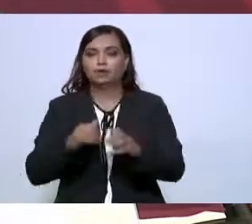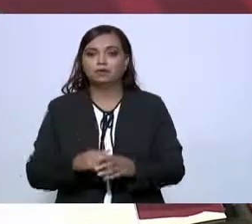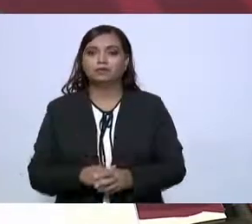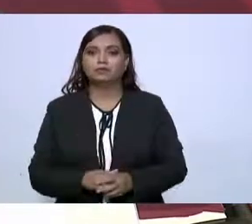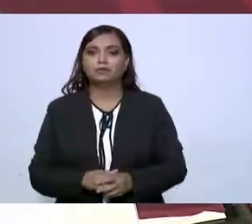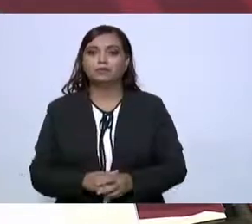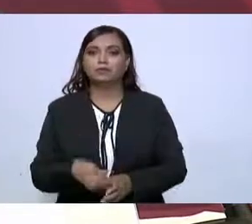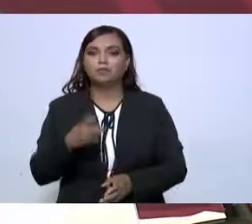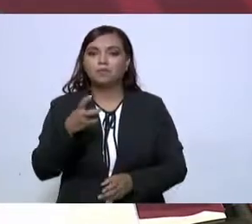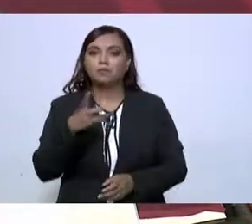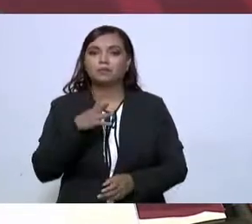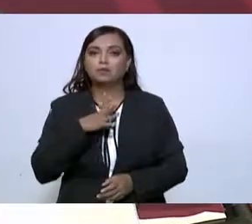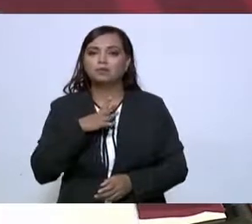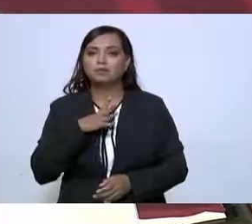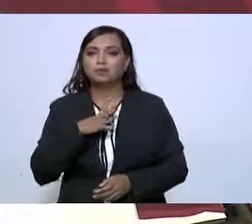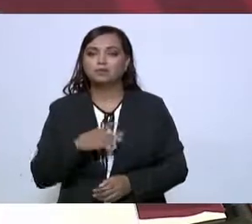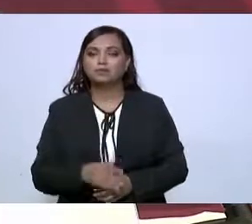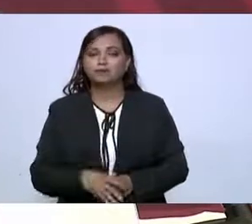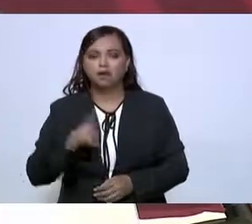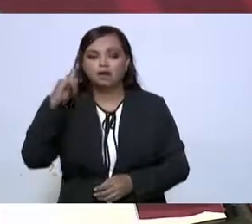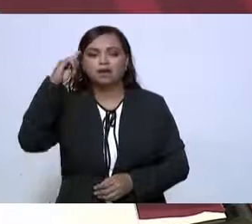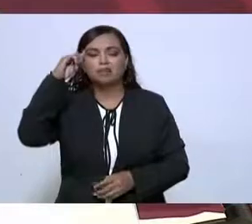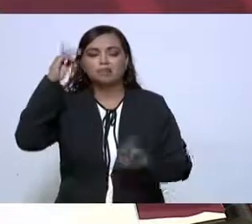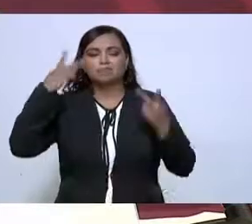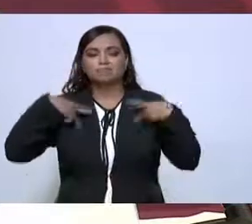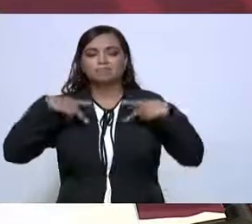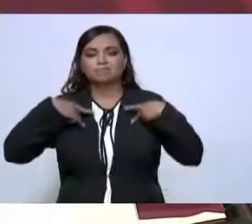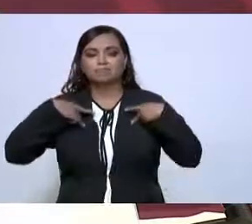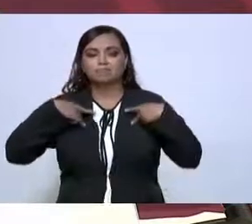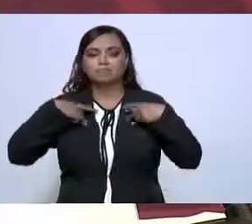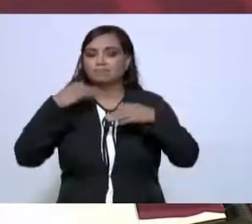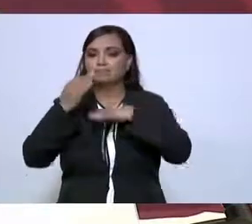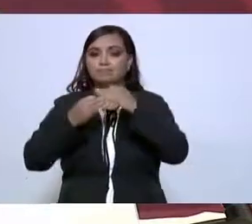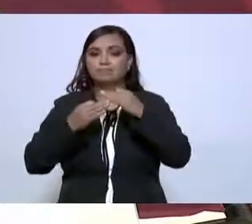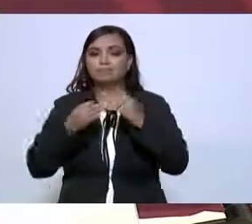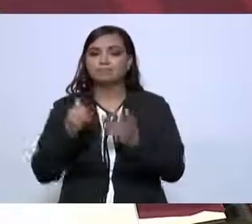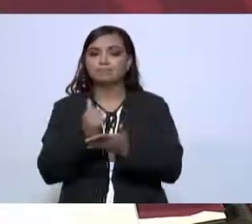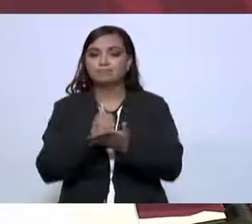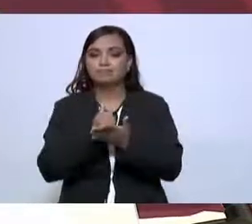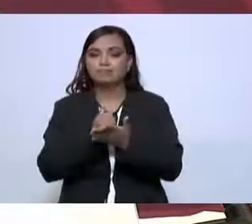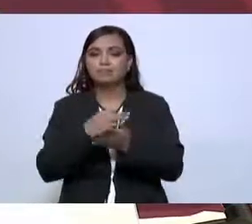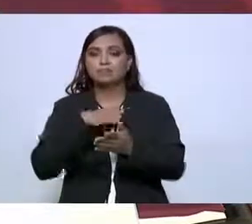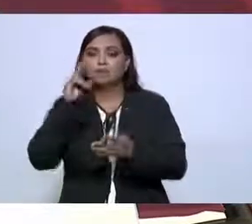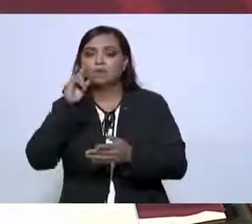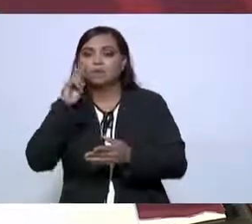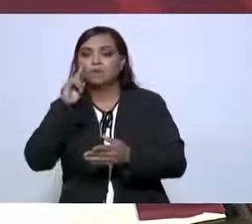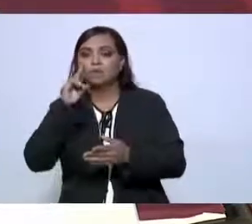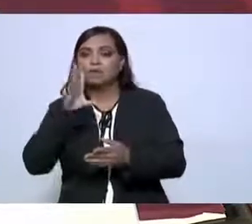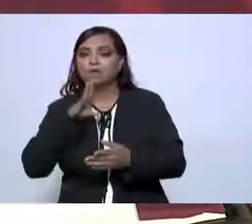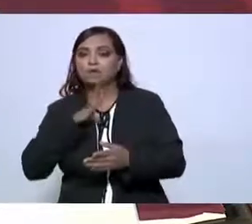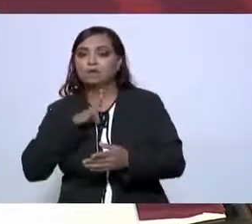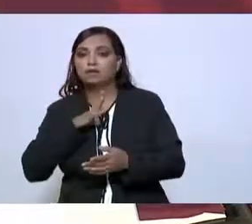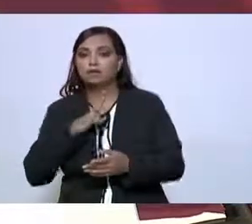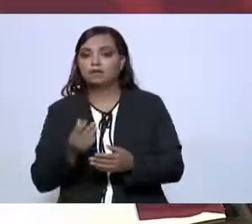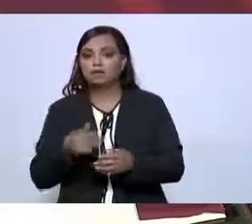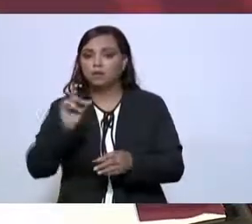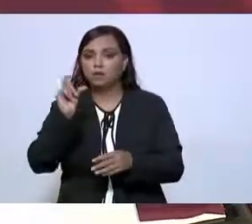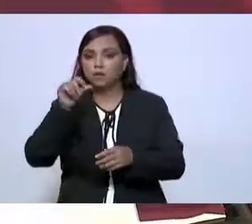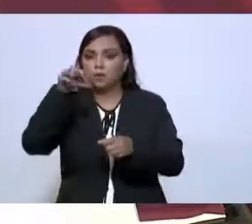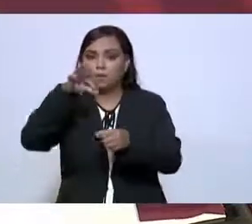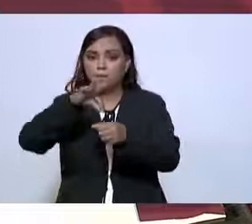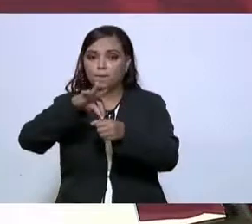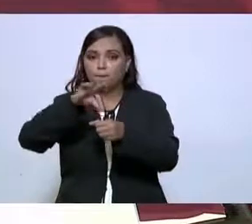por ese nivel de conciencia ciudadana que se manifestó en las elecciones,